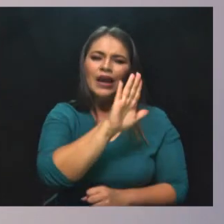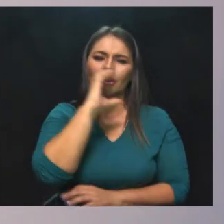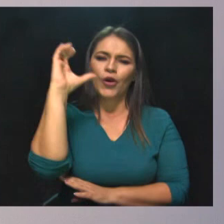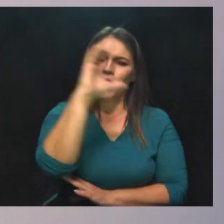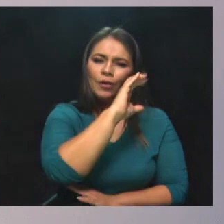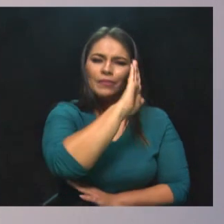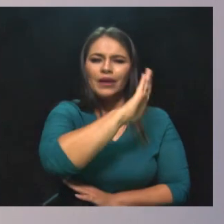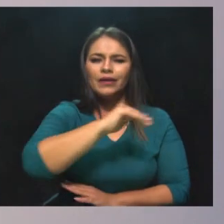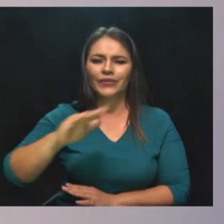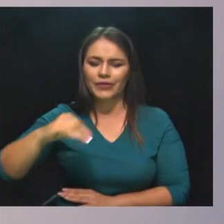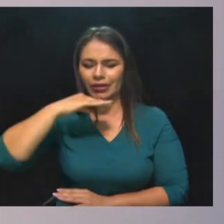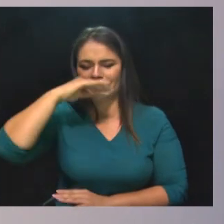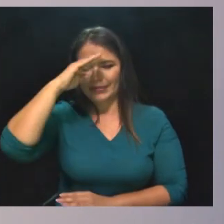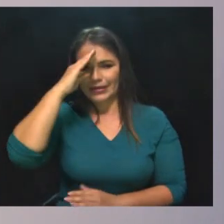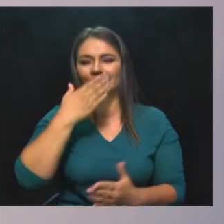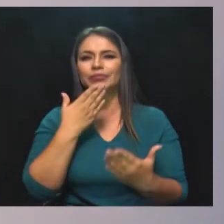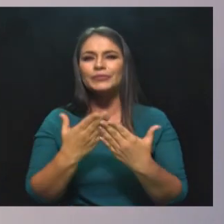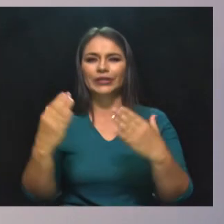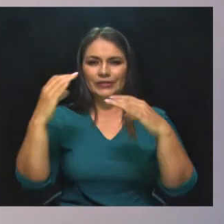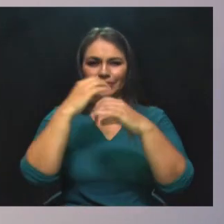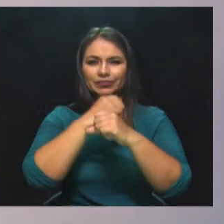Buenas noches.